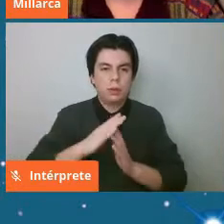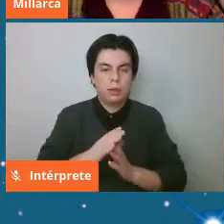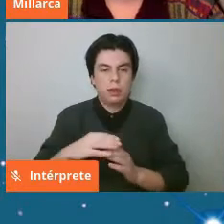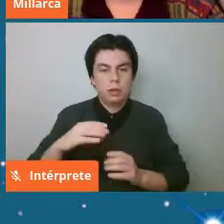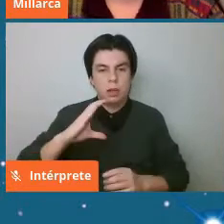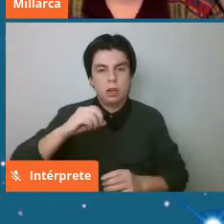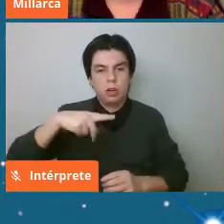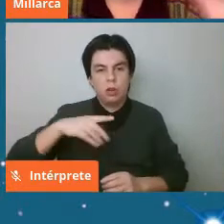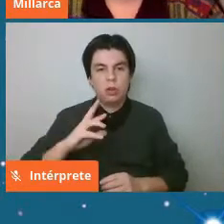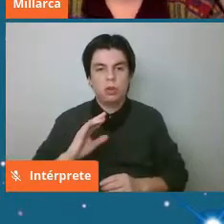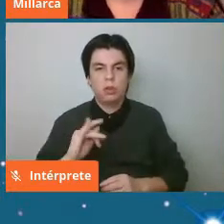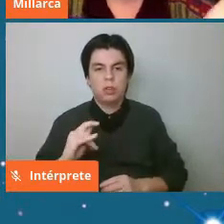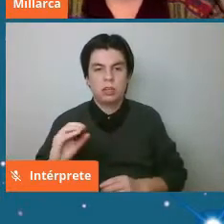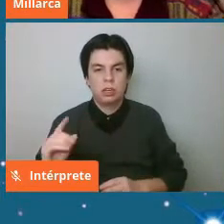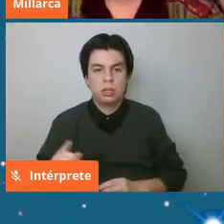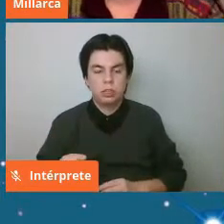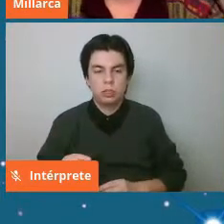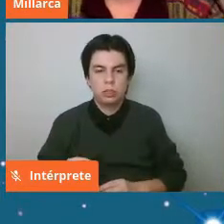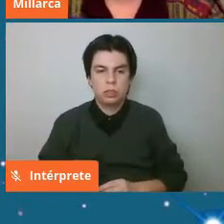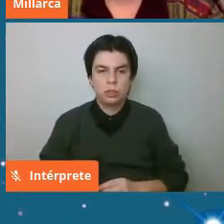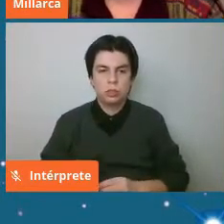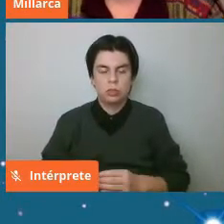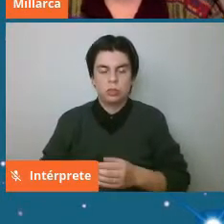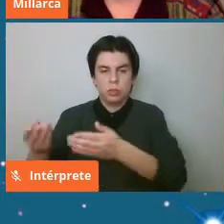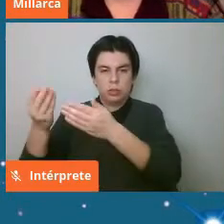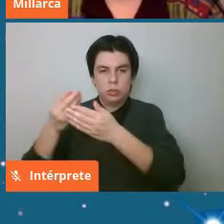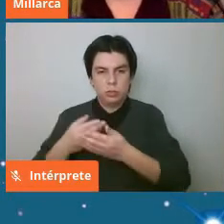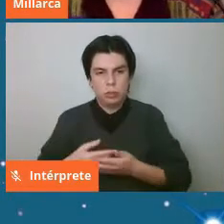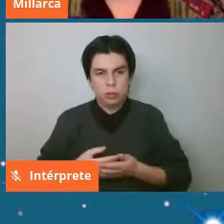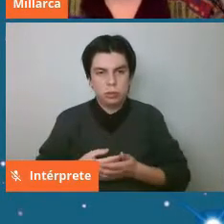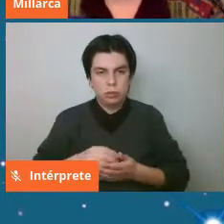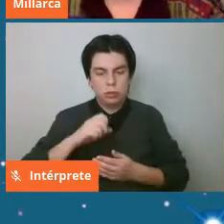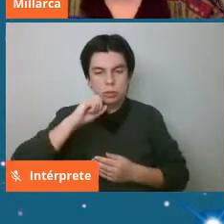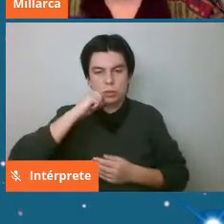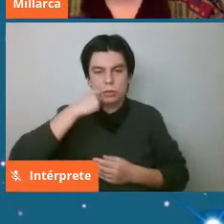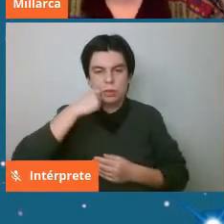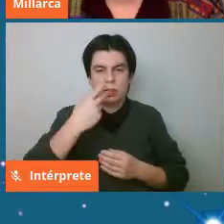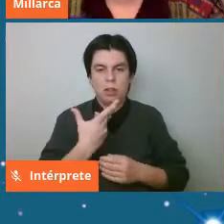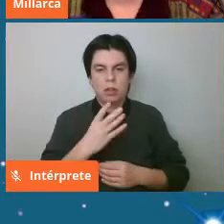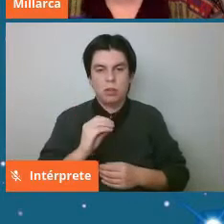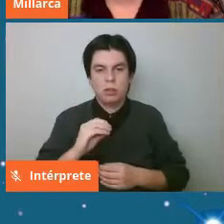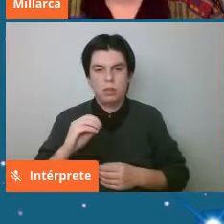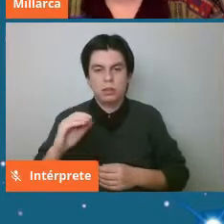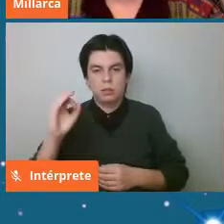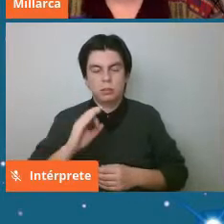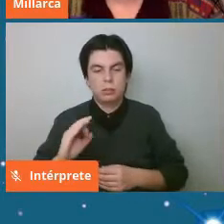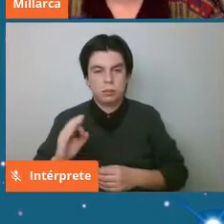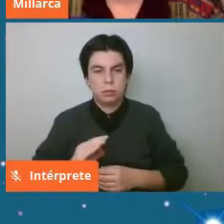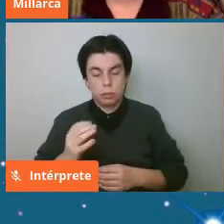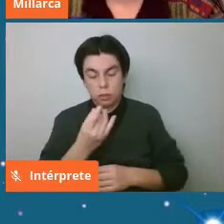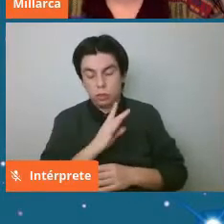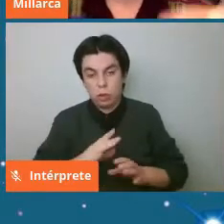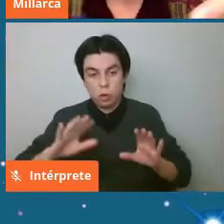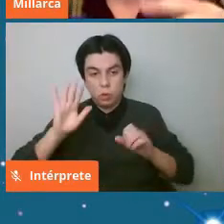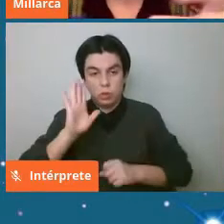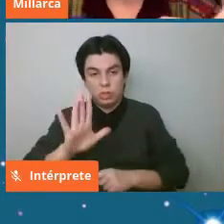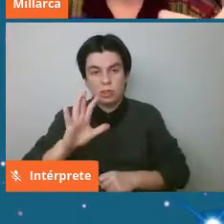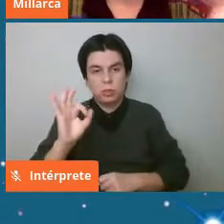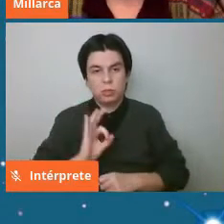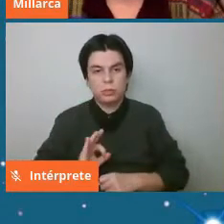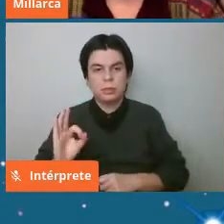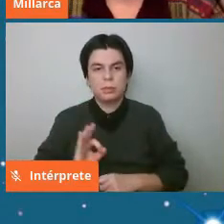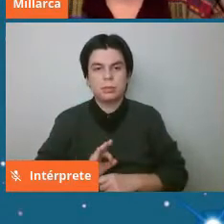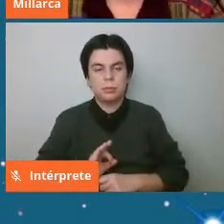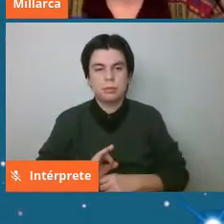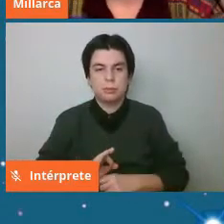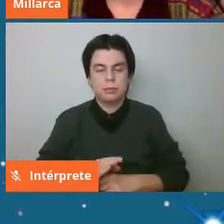ordinarios o sea que 90 y tanto por ciento corresponde a esto son un 5% corresponde a los condritos que